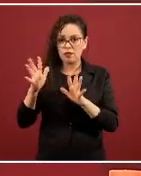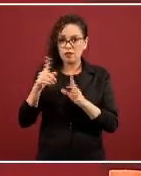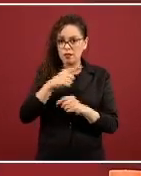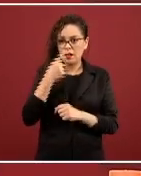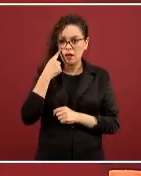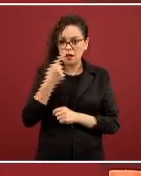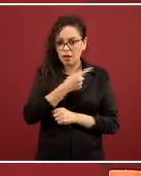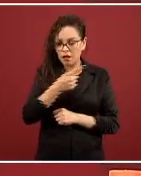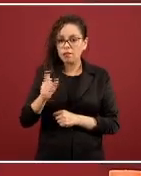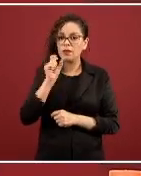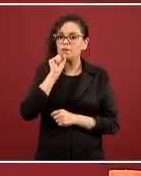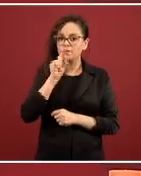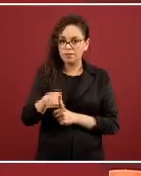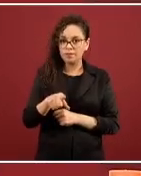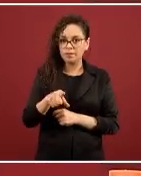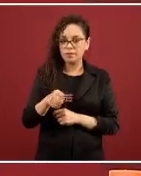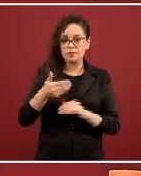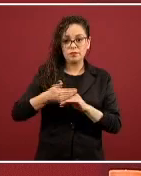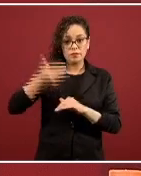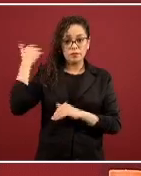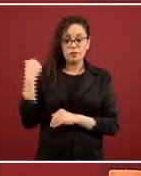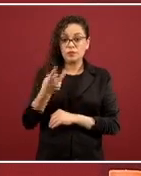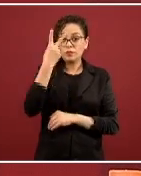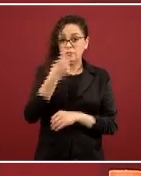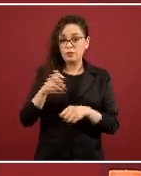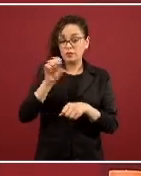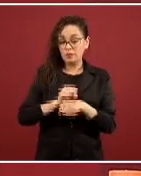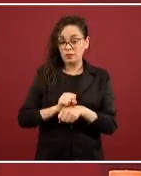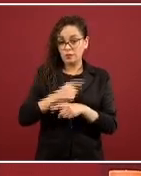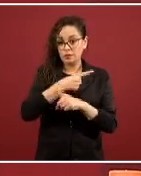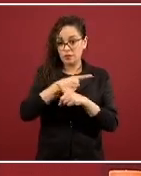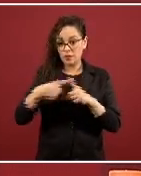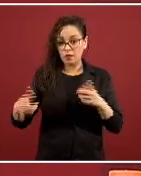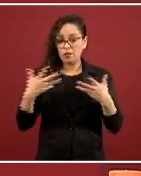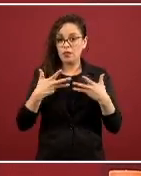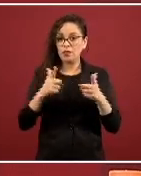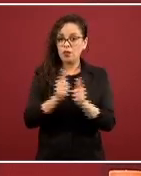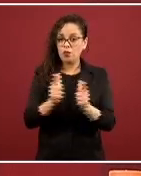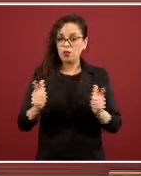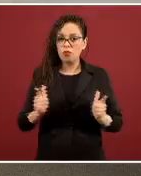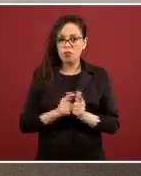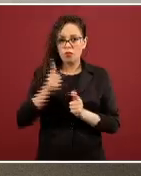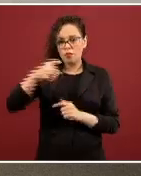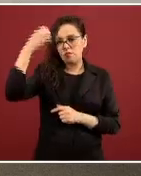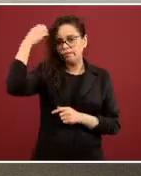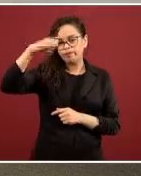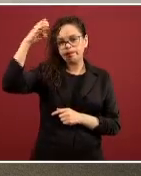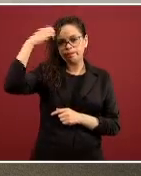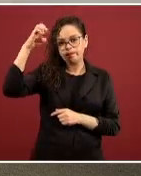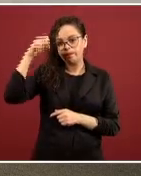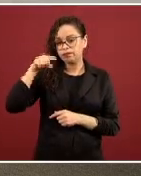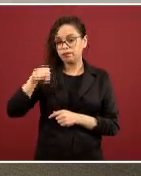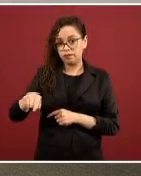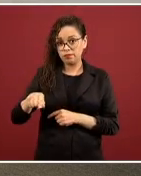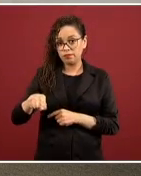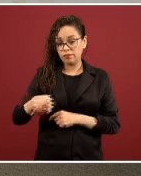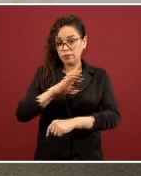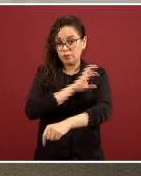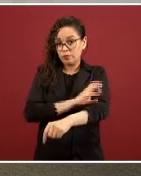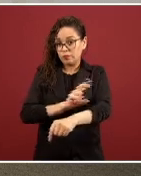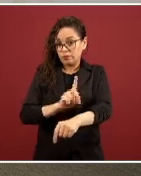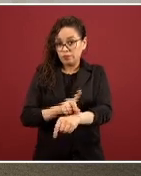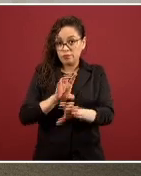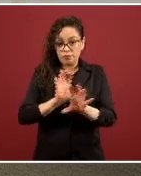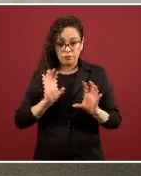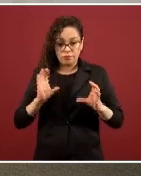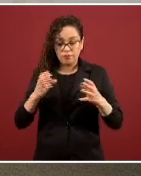técnicos, se instauró desde hace dos semanas y media un grupo técnico que coordina de origen la